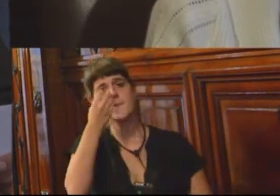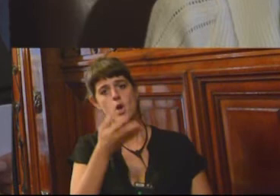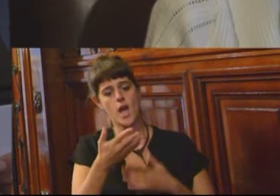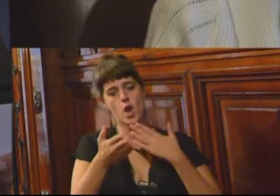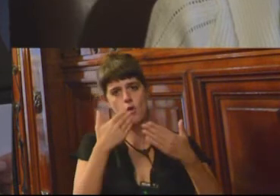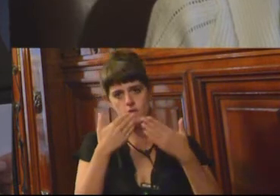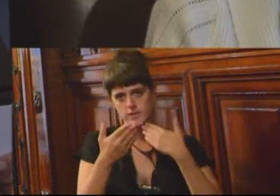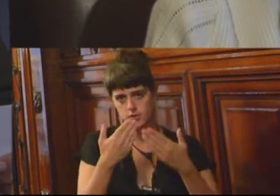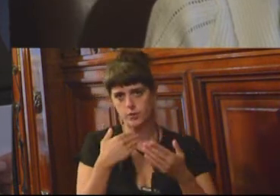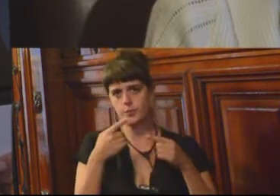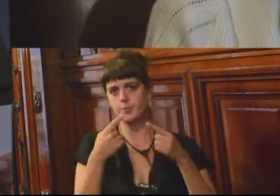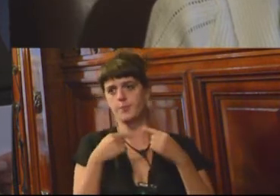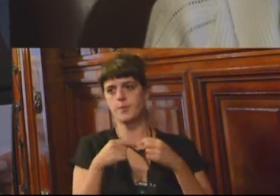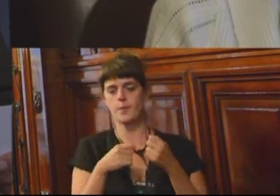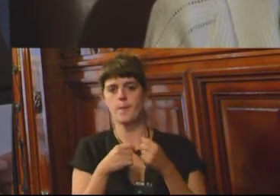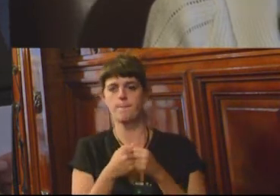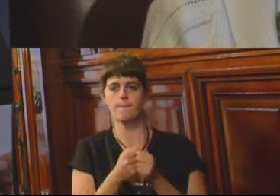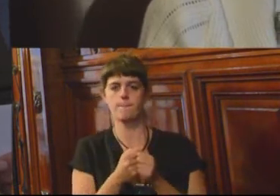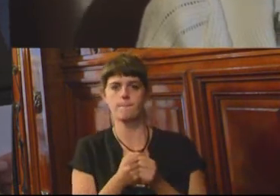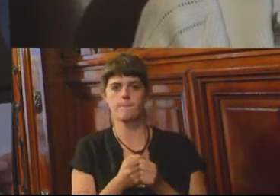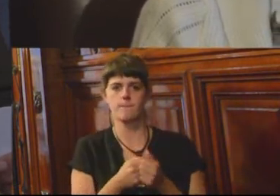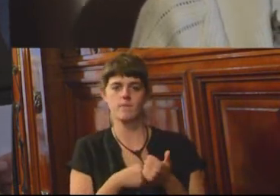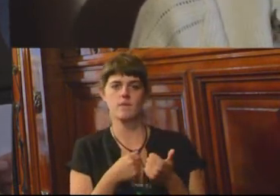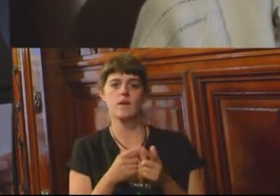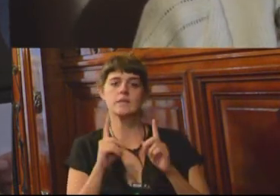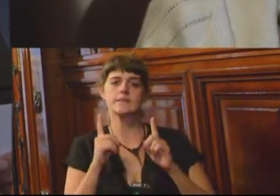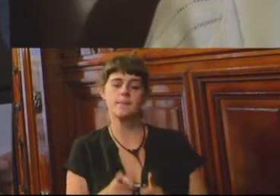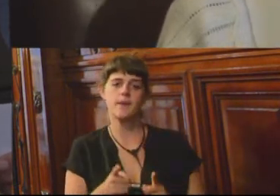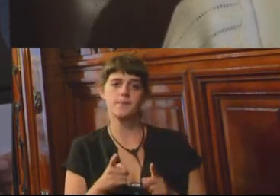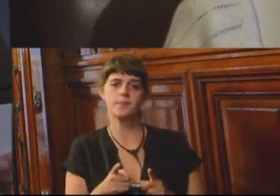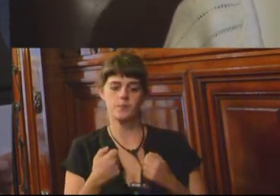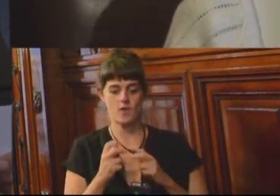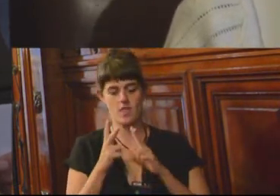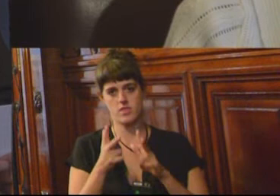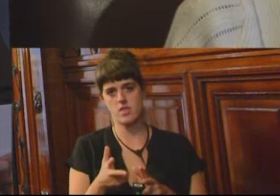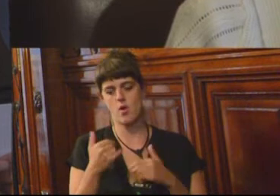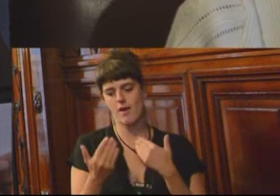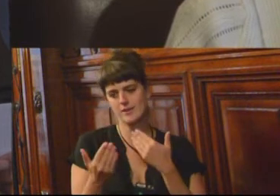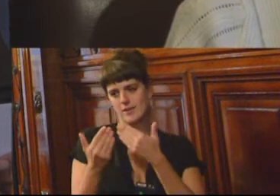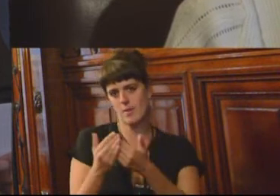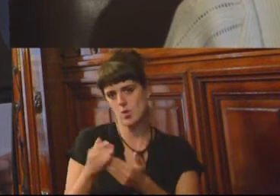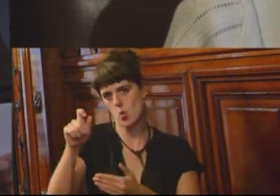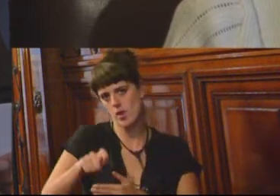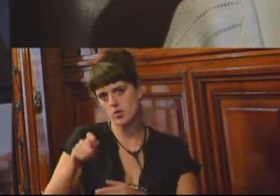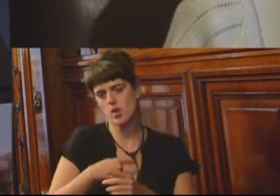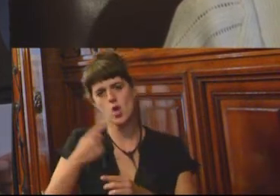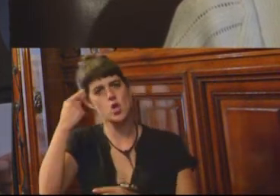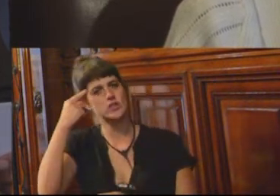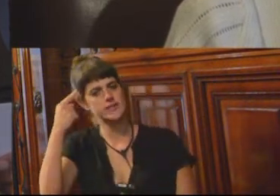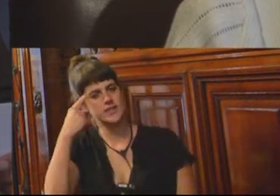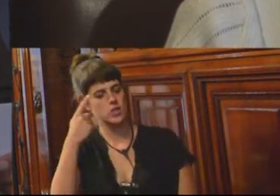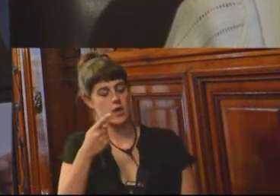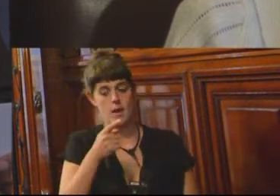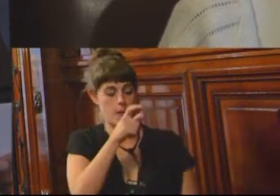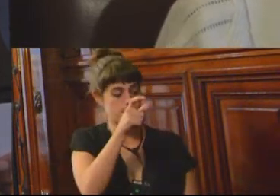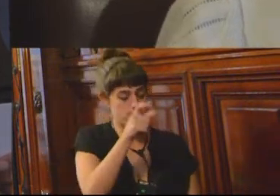condenados por los mencionados delitos. Como corolario a todo esto, digo que el acercamiento a la jurisdicción, la concientización a los victimarios en los